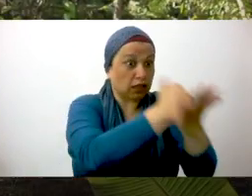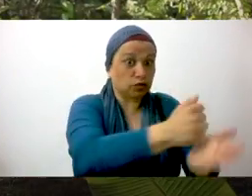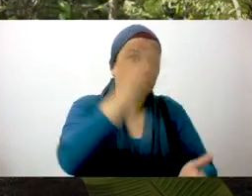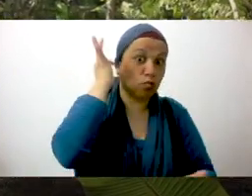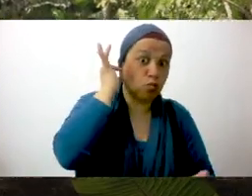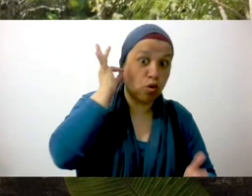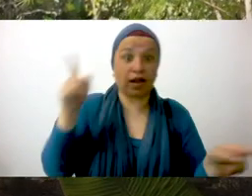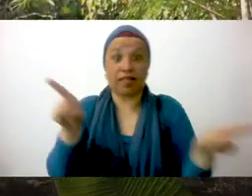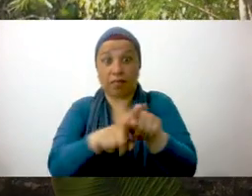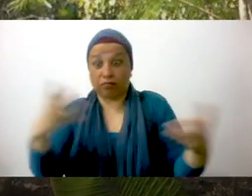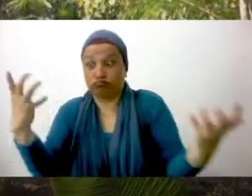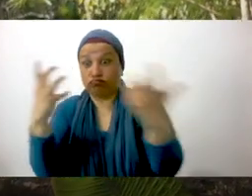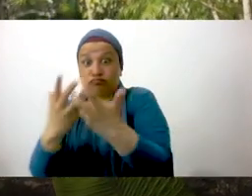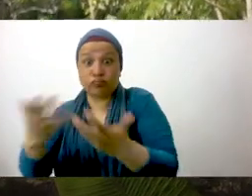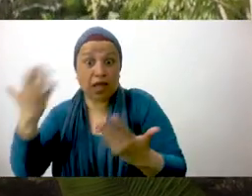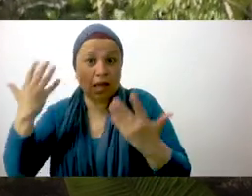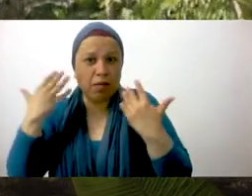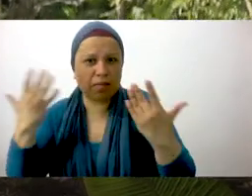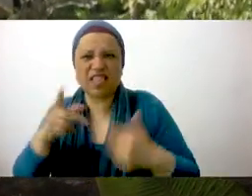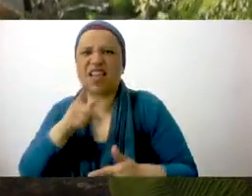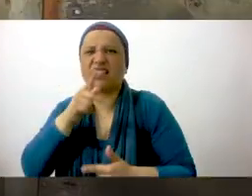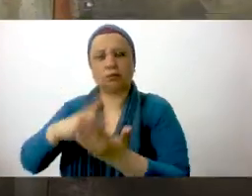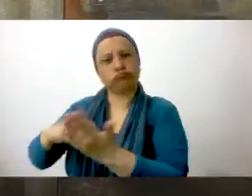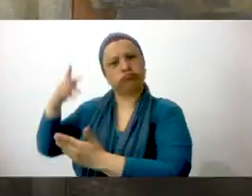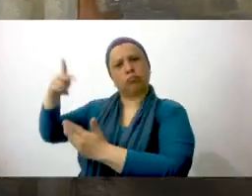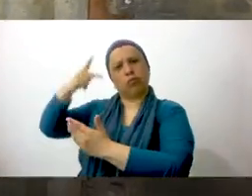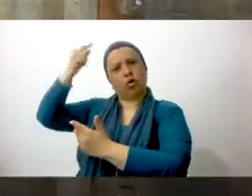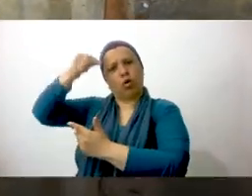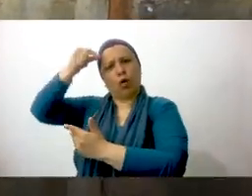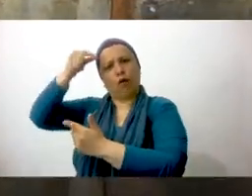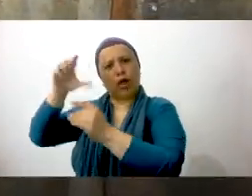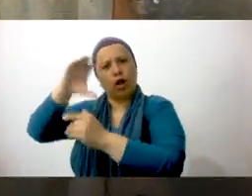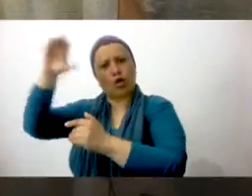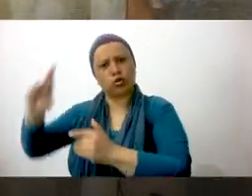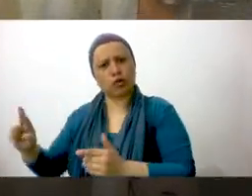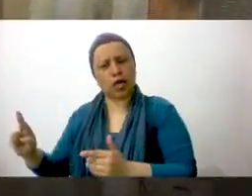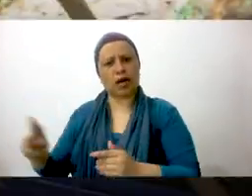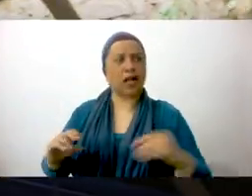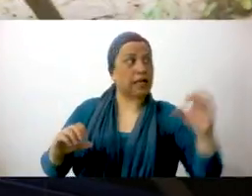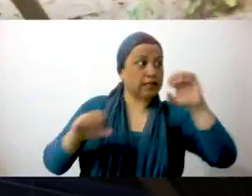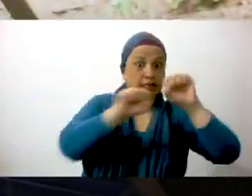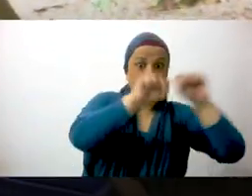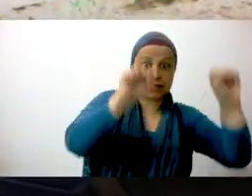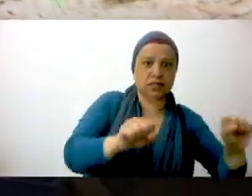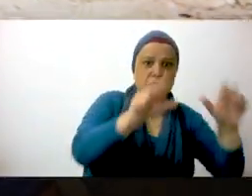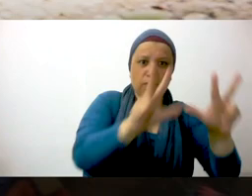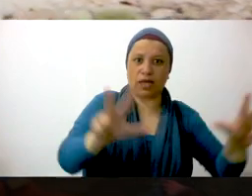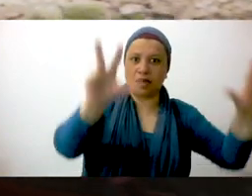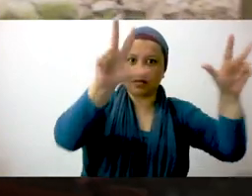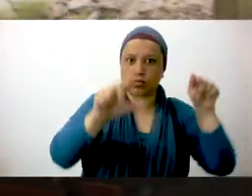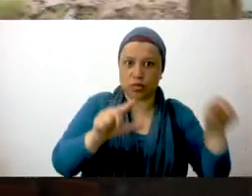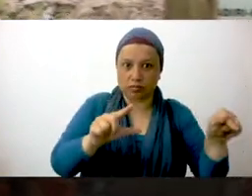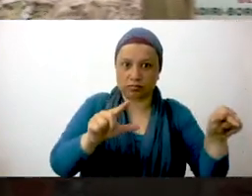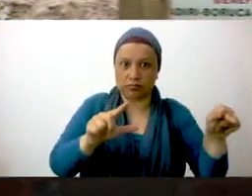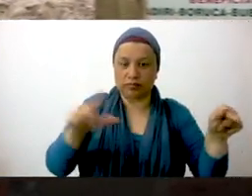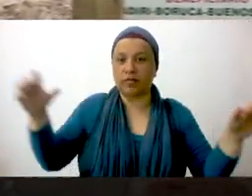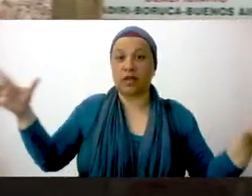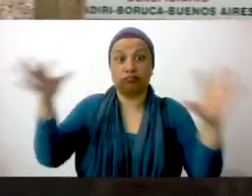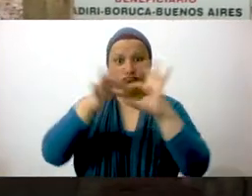de Género y Ambiental fue un proyecto realizado en conjunto por el Gobierno de Costa Rica y el Sistema de las Naciones Unidas,